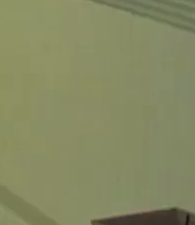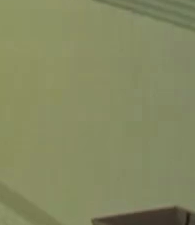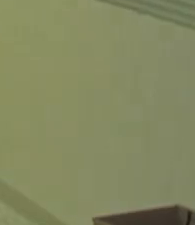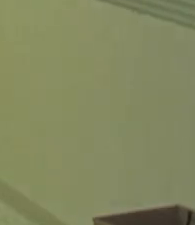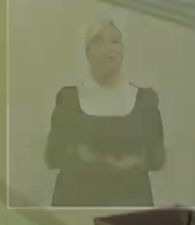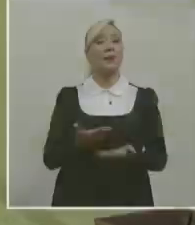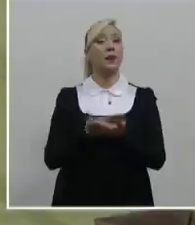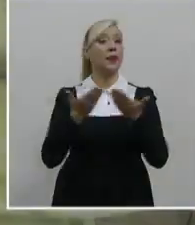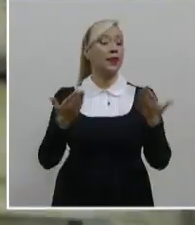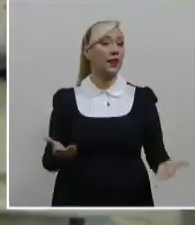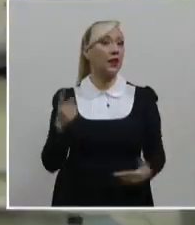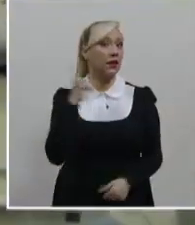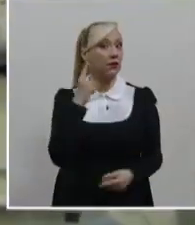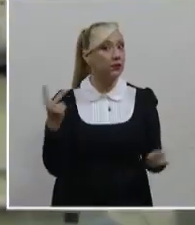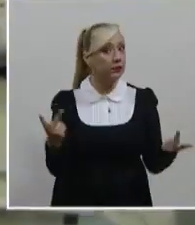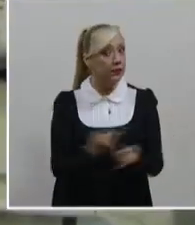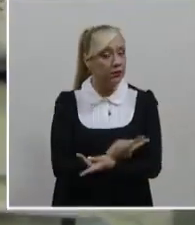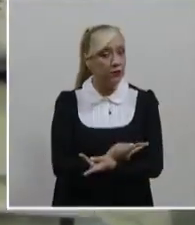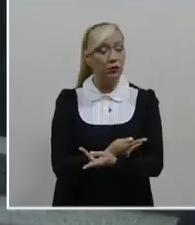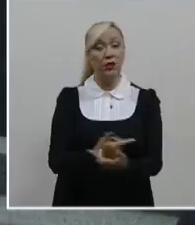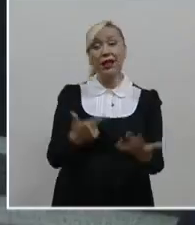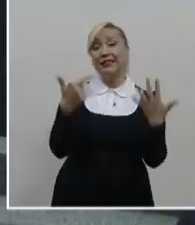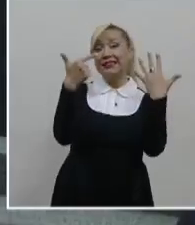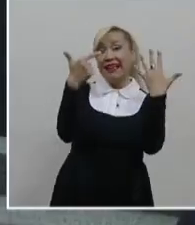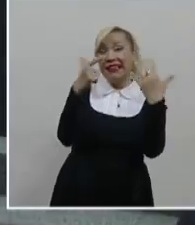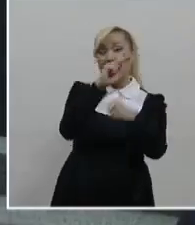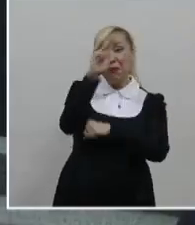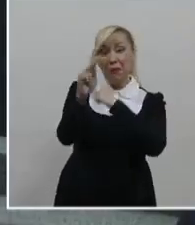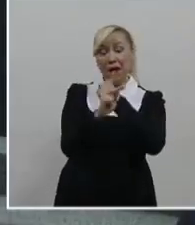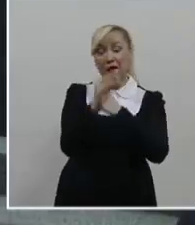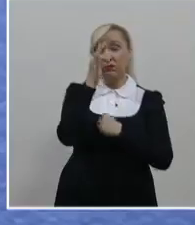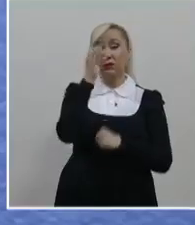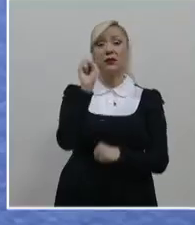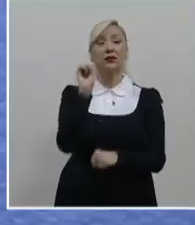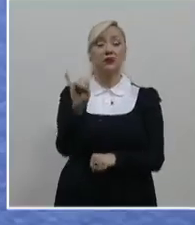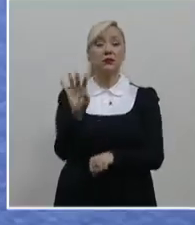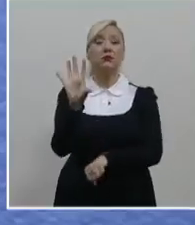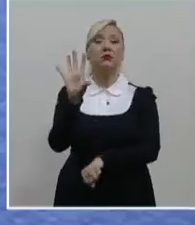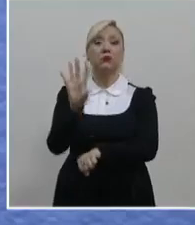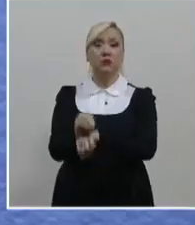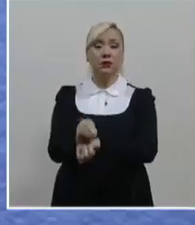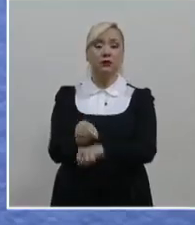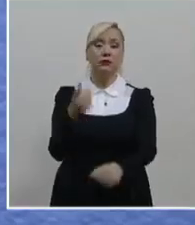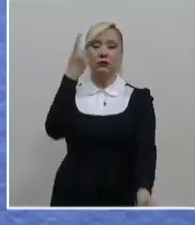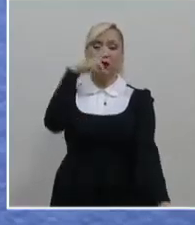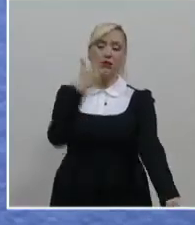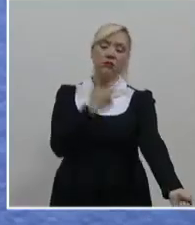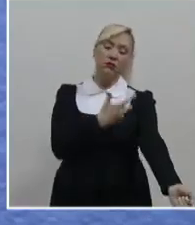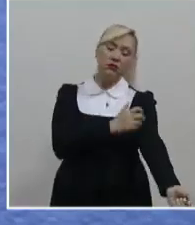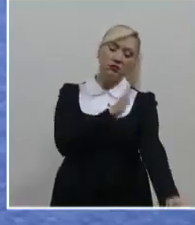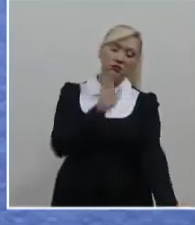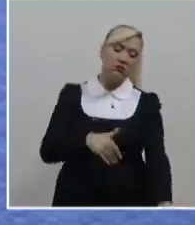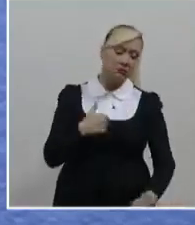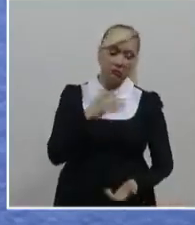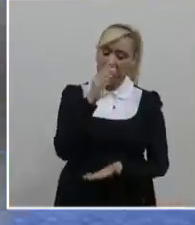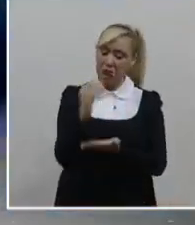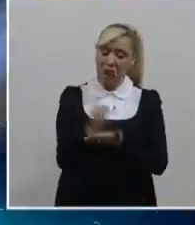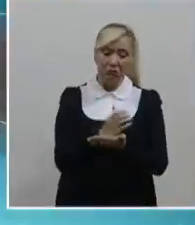Al regresar, solo 7 países permiten la muerte sin dolor en caso de enfermedad incurable.